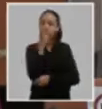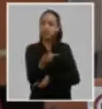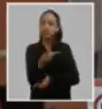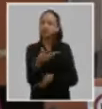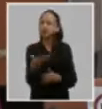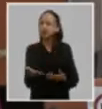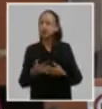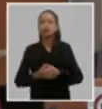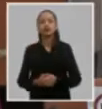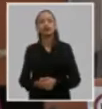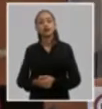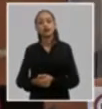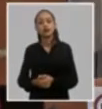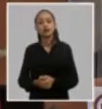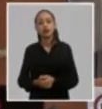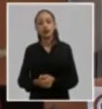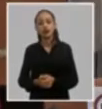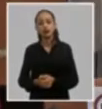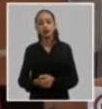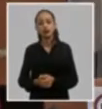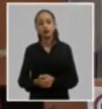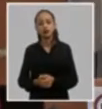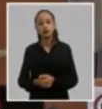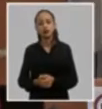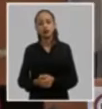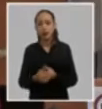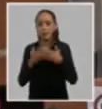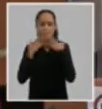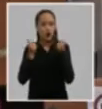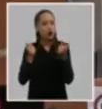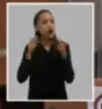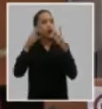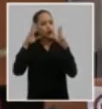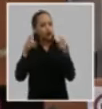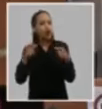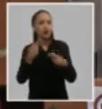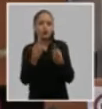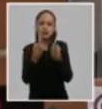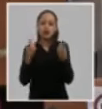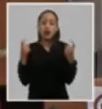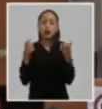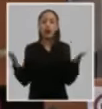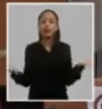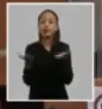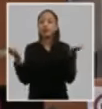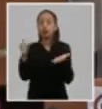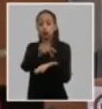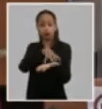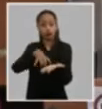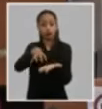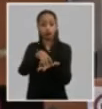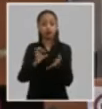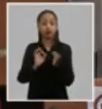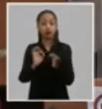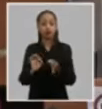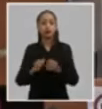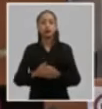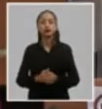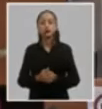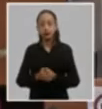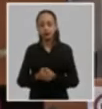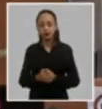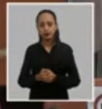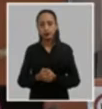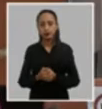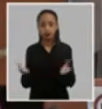en avanzar en esa gestión estratégica del desarrollo territorial sobre todo terminar concluyendo con el diseño de las estrategias de